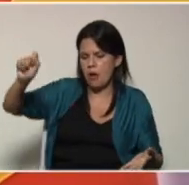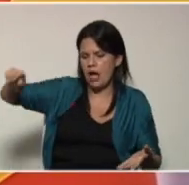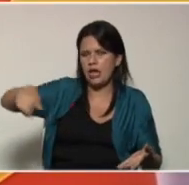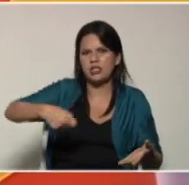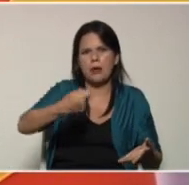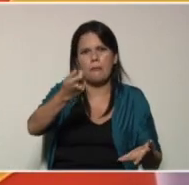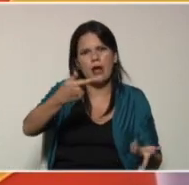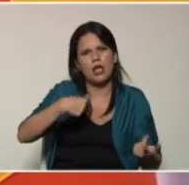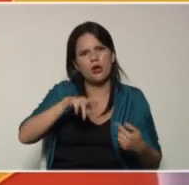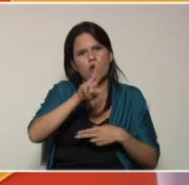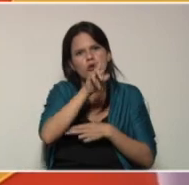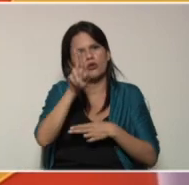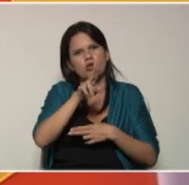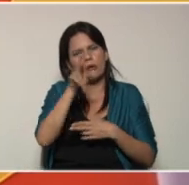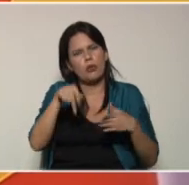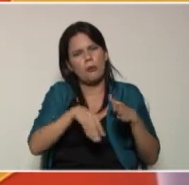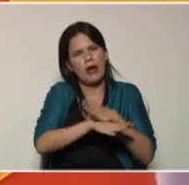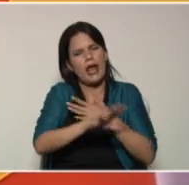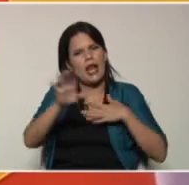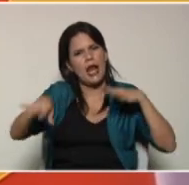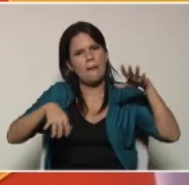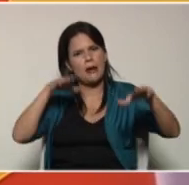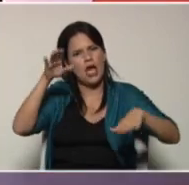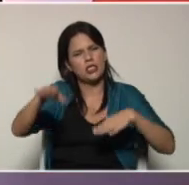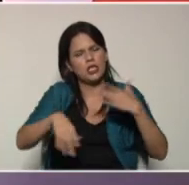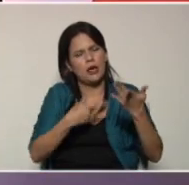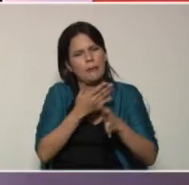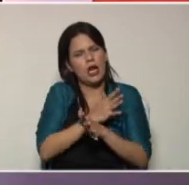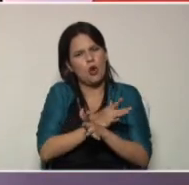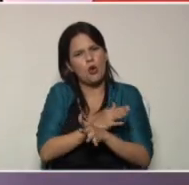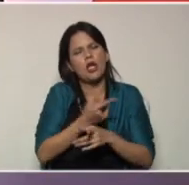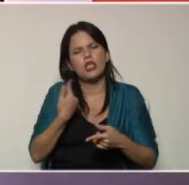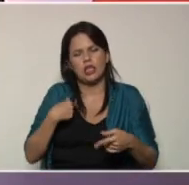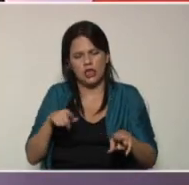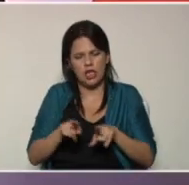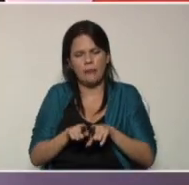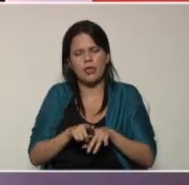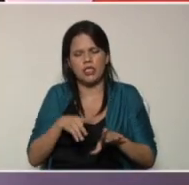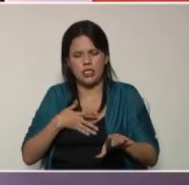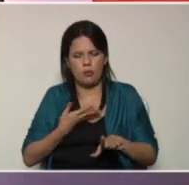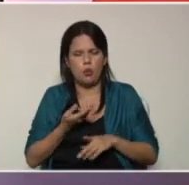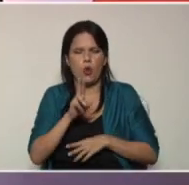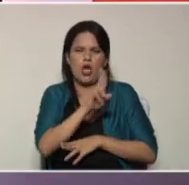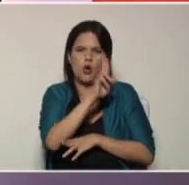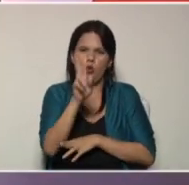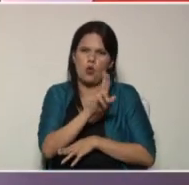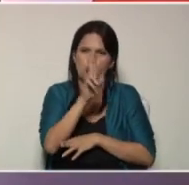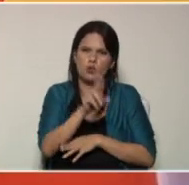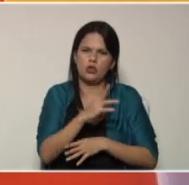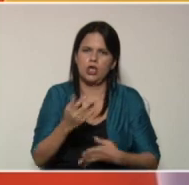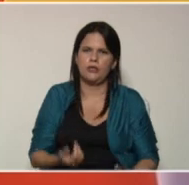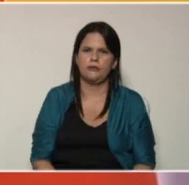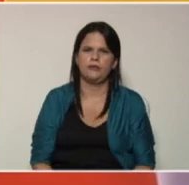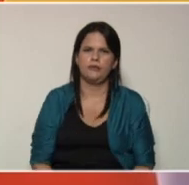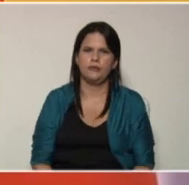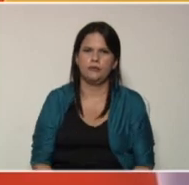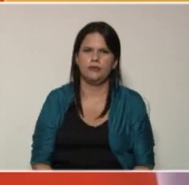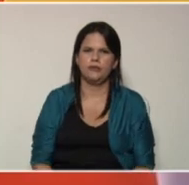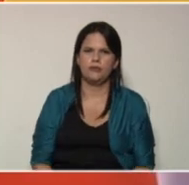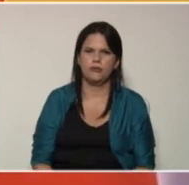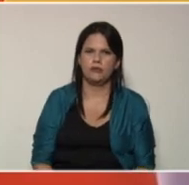playa que utilizamos para jugar en la arena también son adecuadas para la preparación de una tierra o del suelo